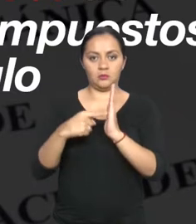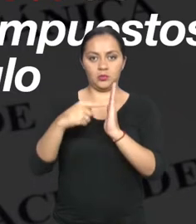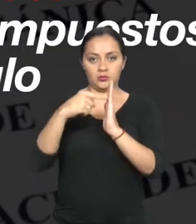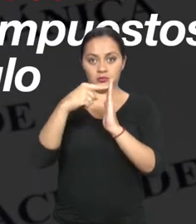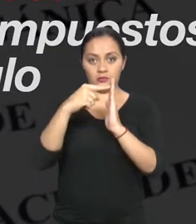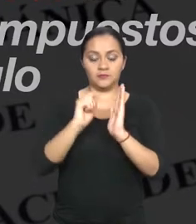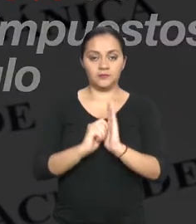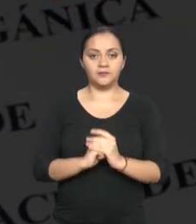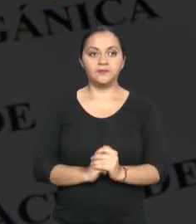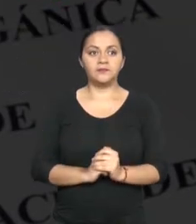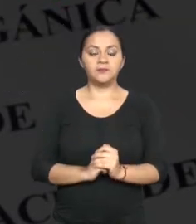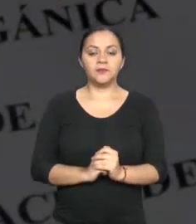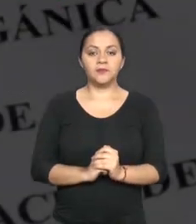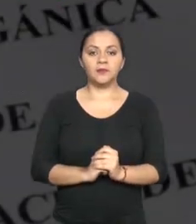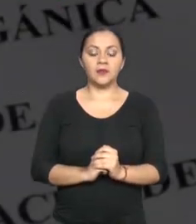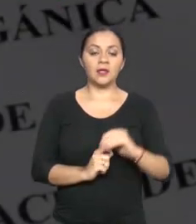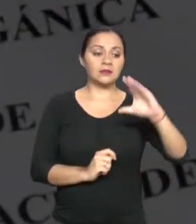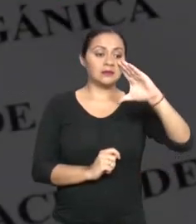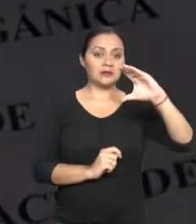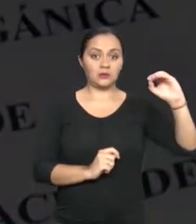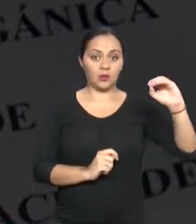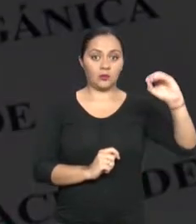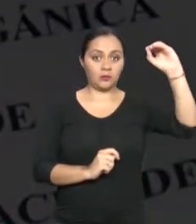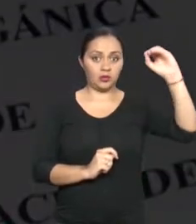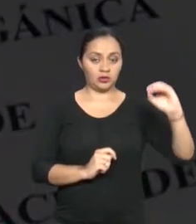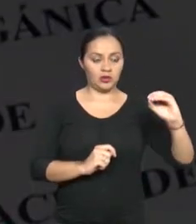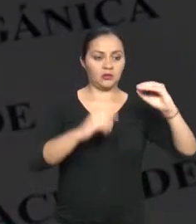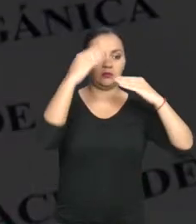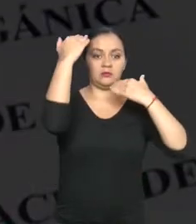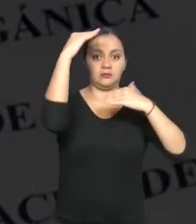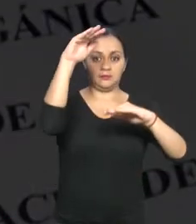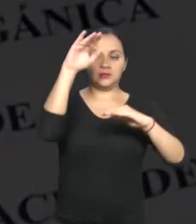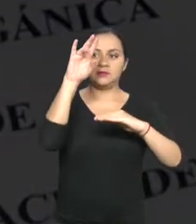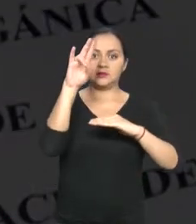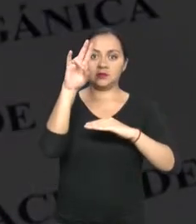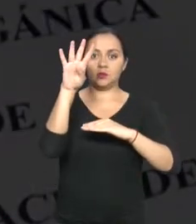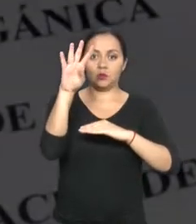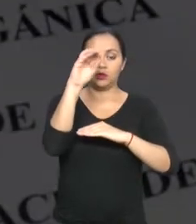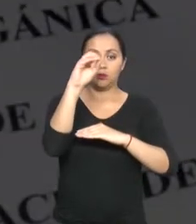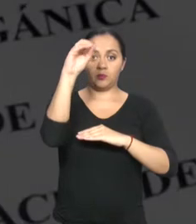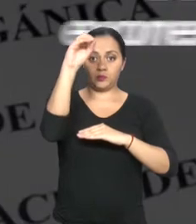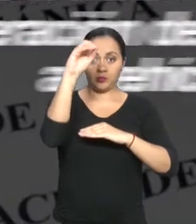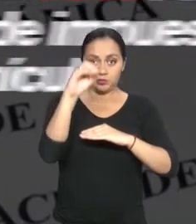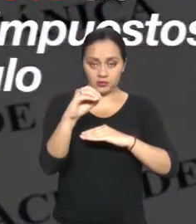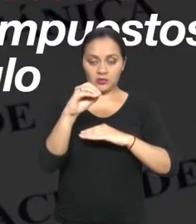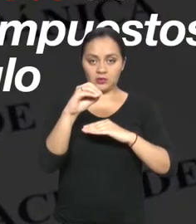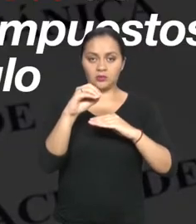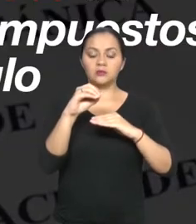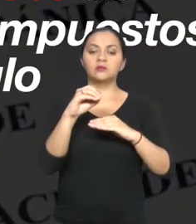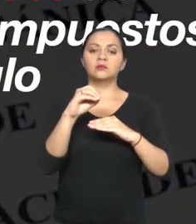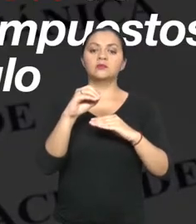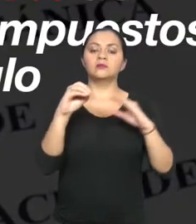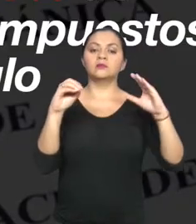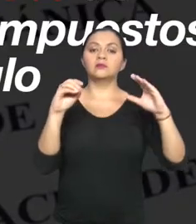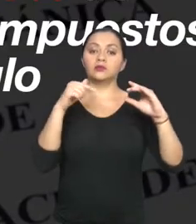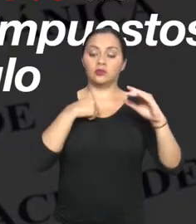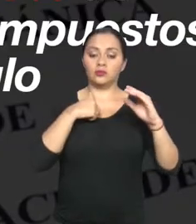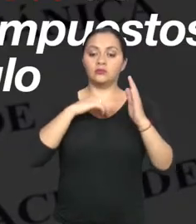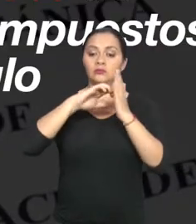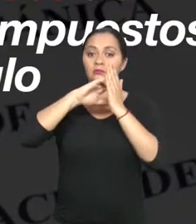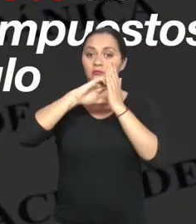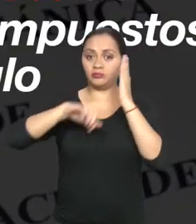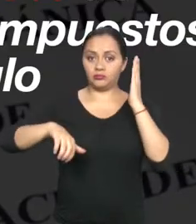vehículo. Del 50% al 74% de discapacidad, el 70% de